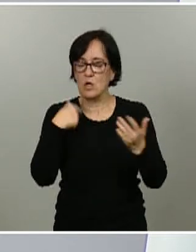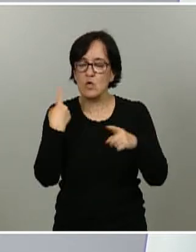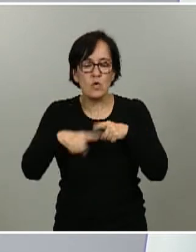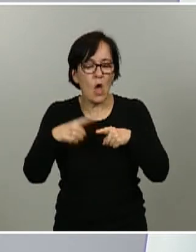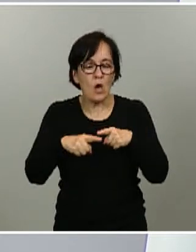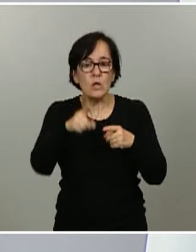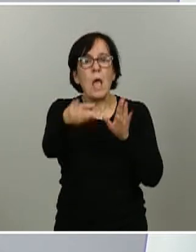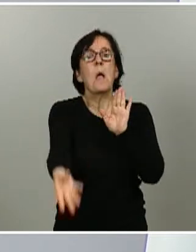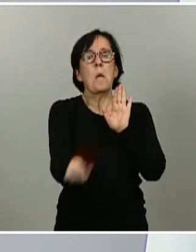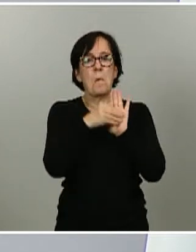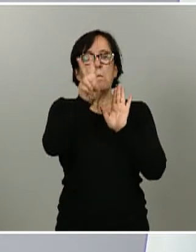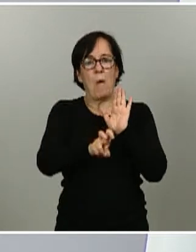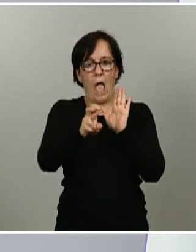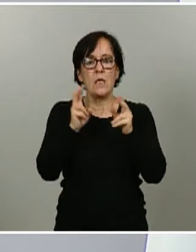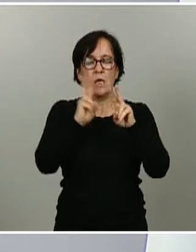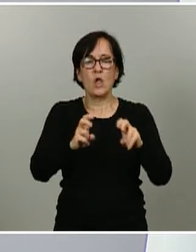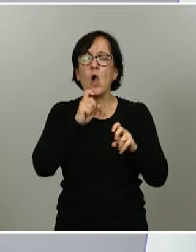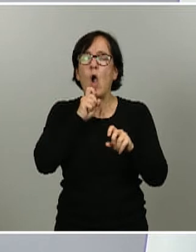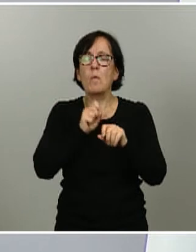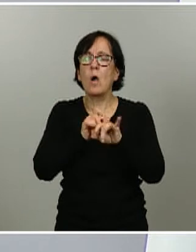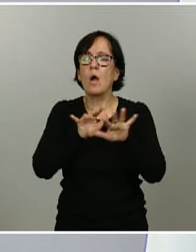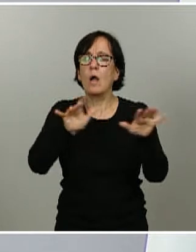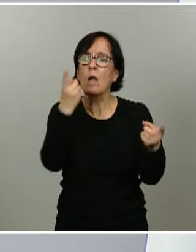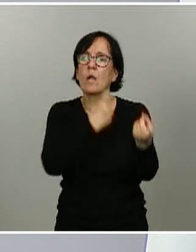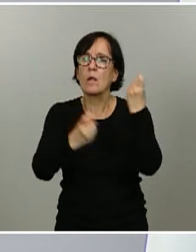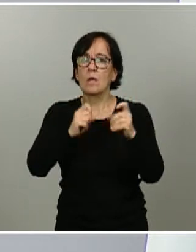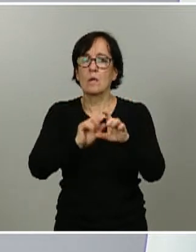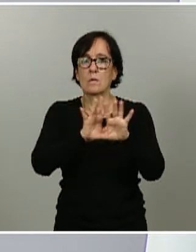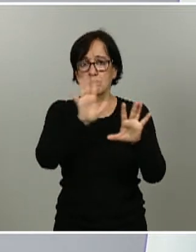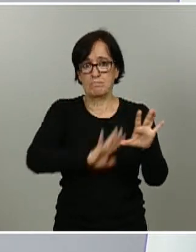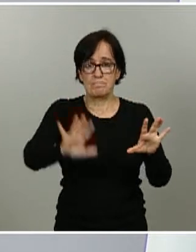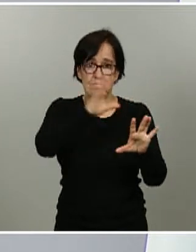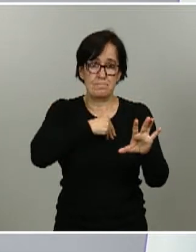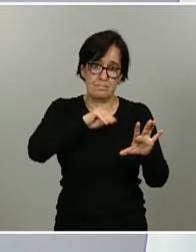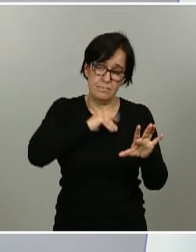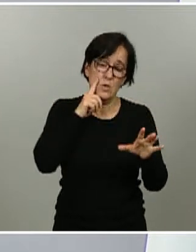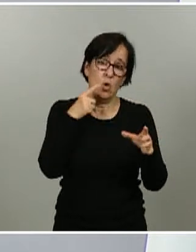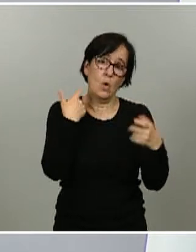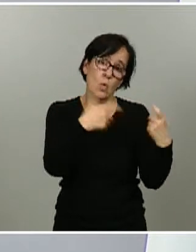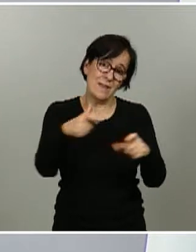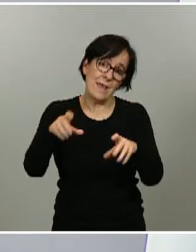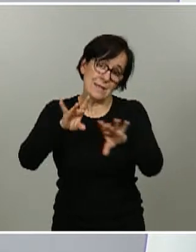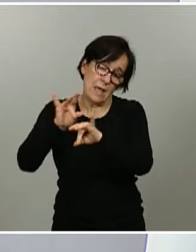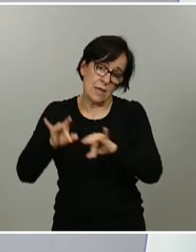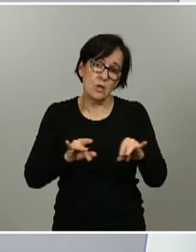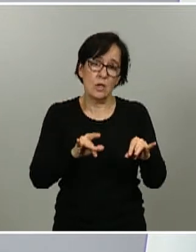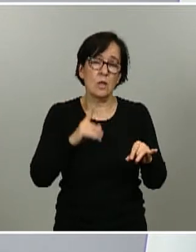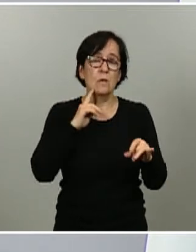se ha extendido la epidemia por España y en las distintas unidades territoriales y llega de forma